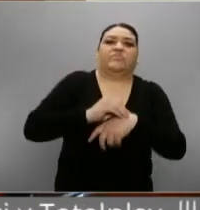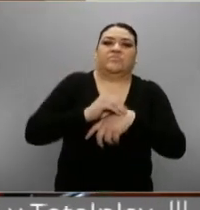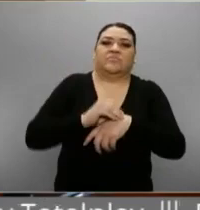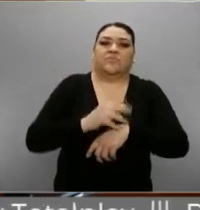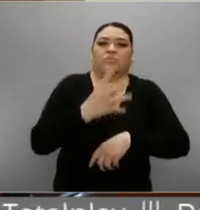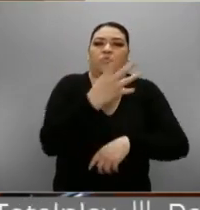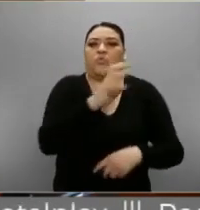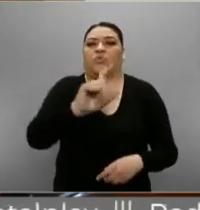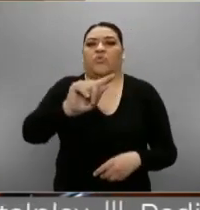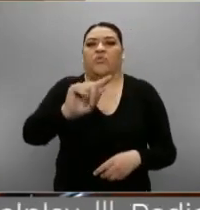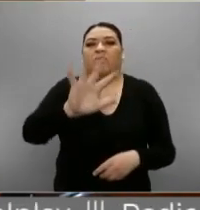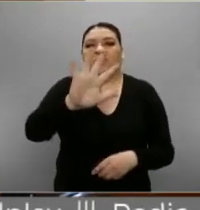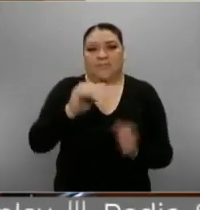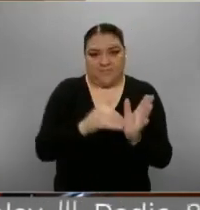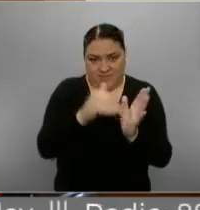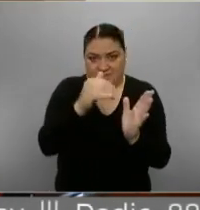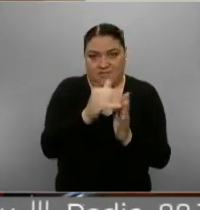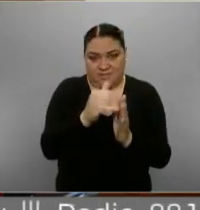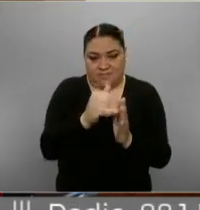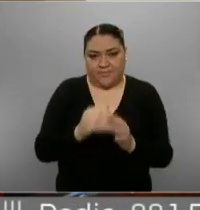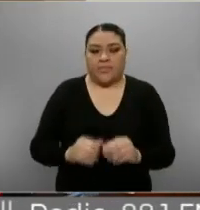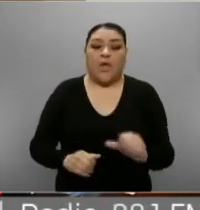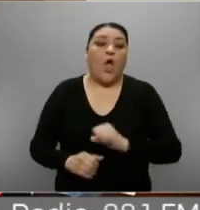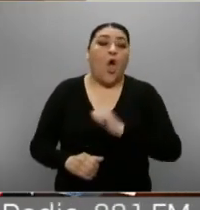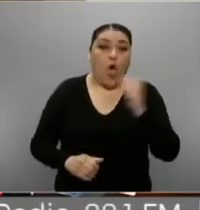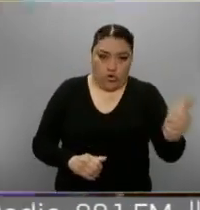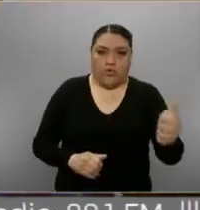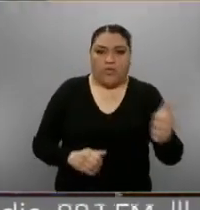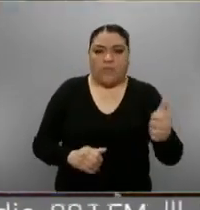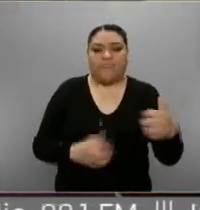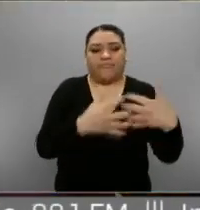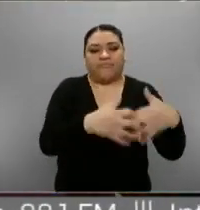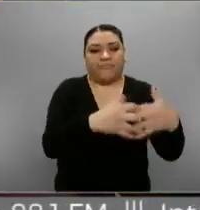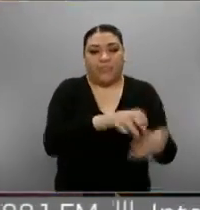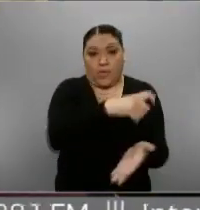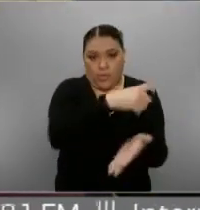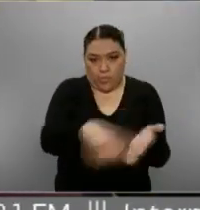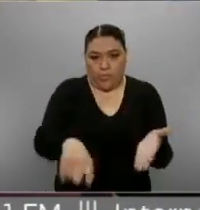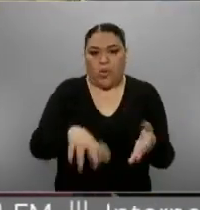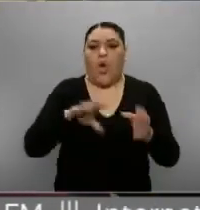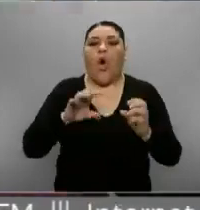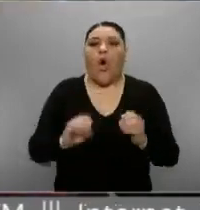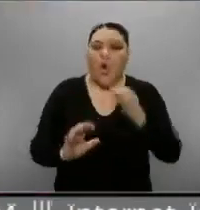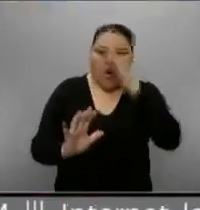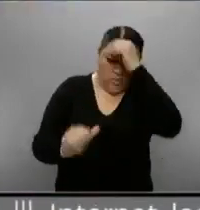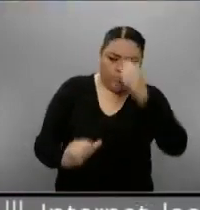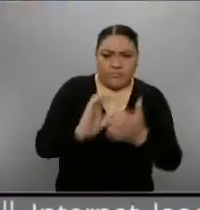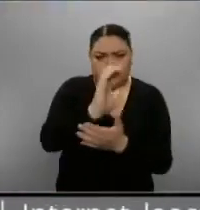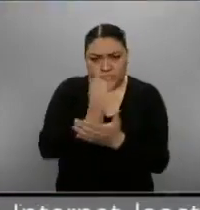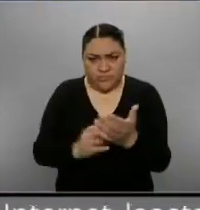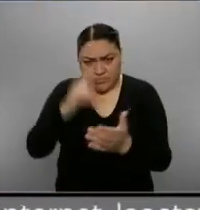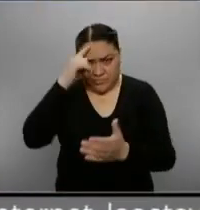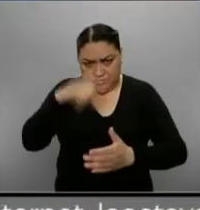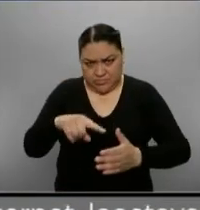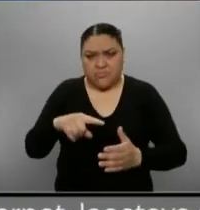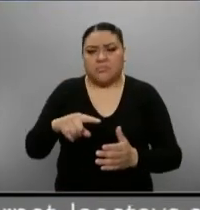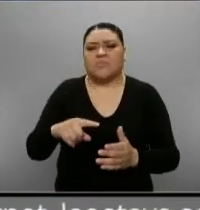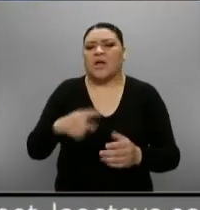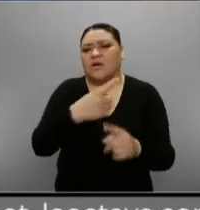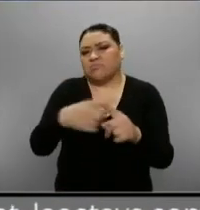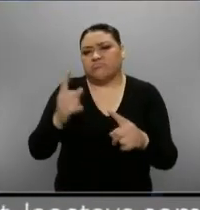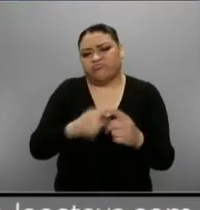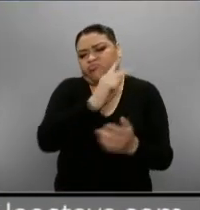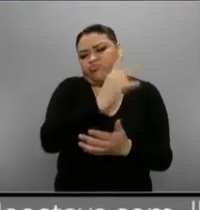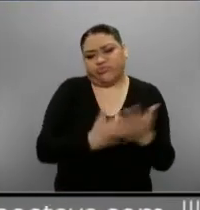U otra planta, la de Fertinal, o los contratos con Odebrecht de proyectos que en muchos